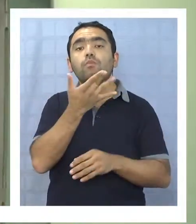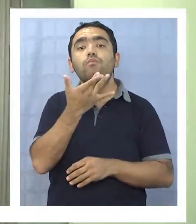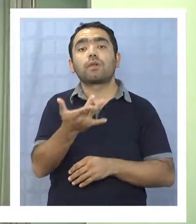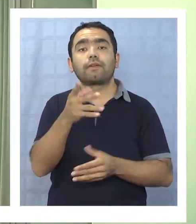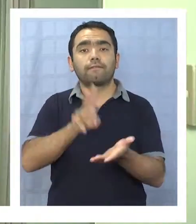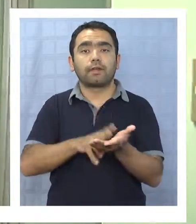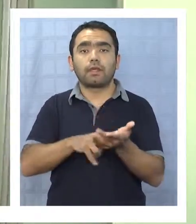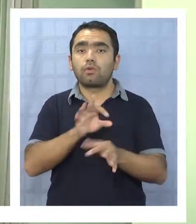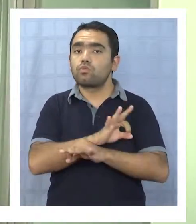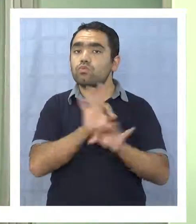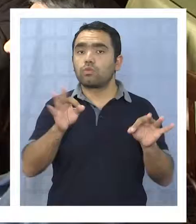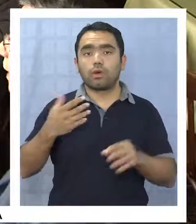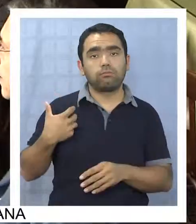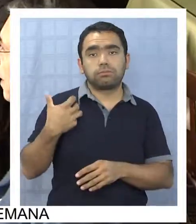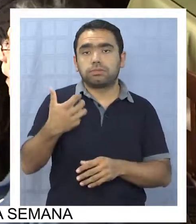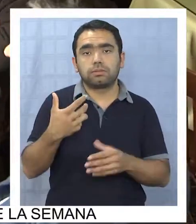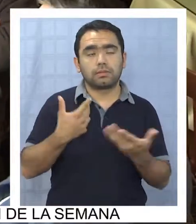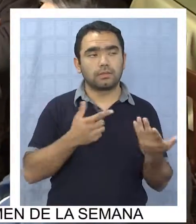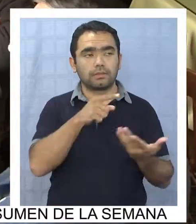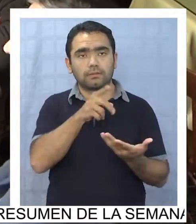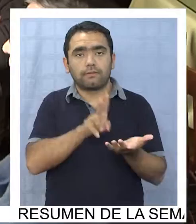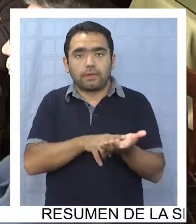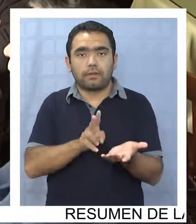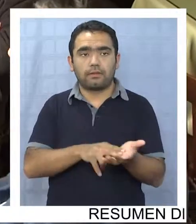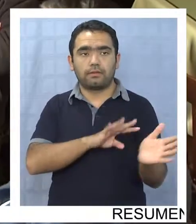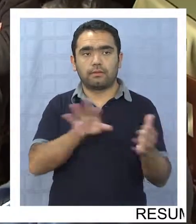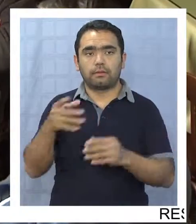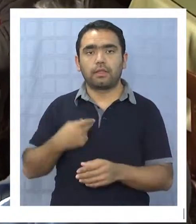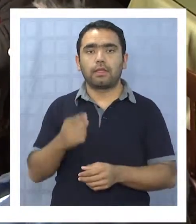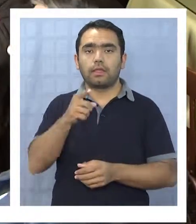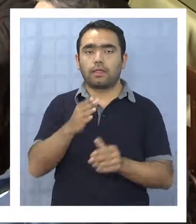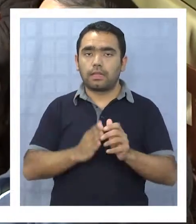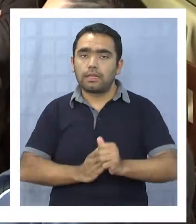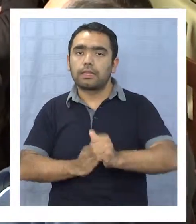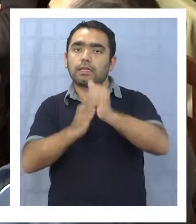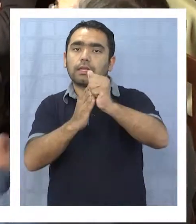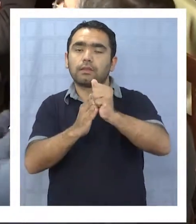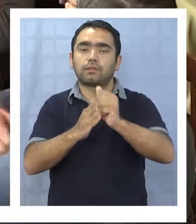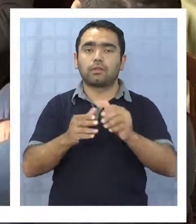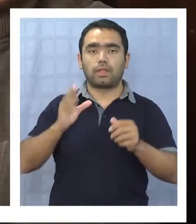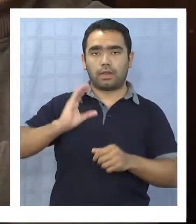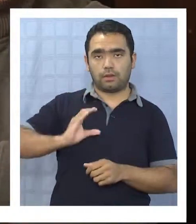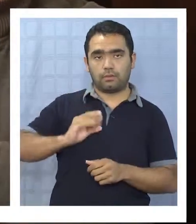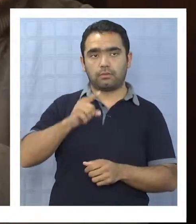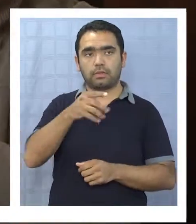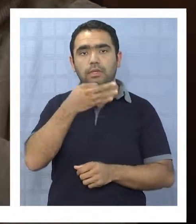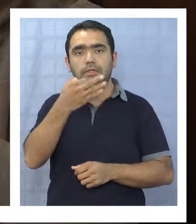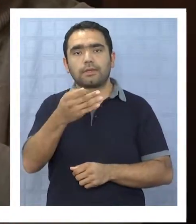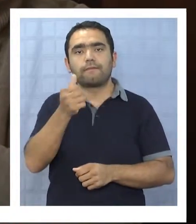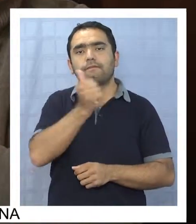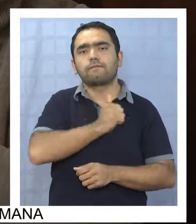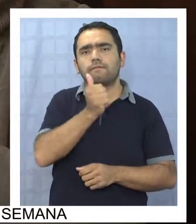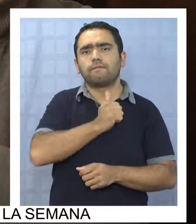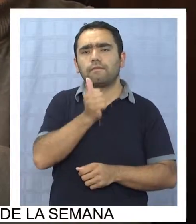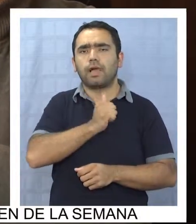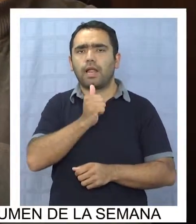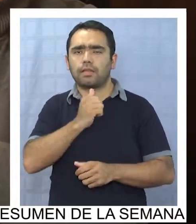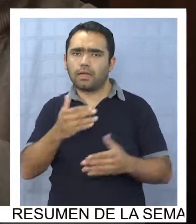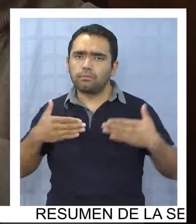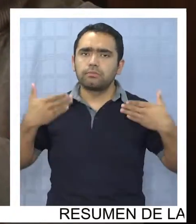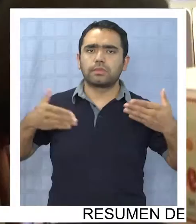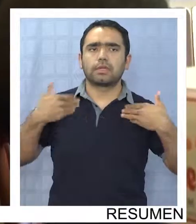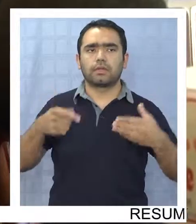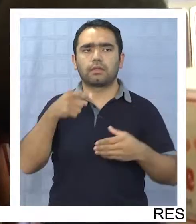jugado, ni se la va a jugar tampoco. El médico y dirigente de la corporación agrega que hay ineptitud en la gestión local, y el también